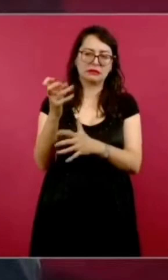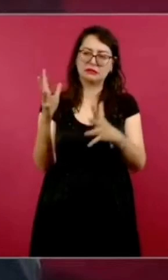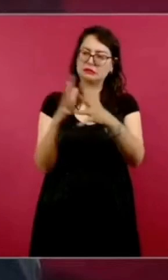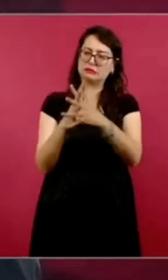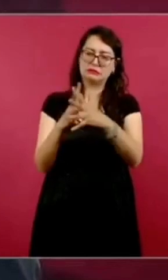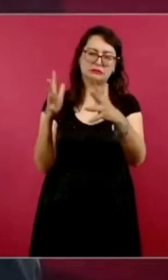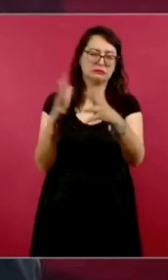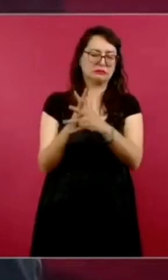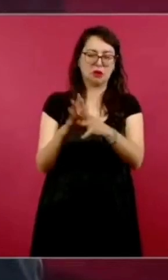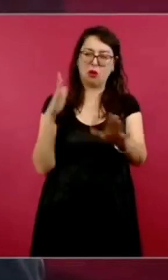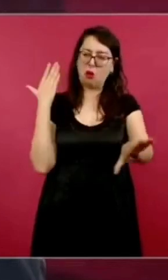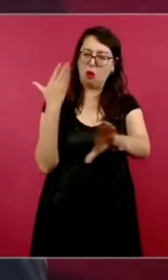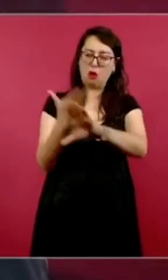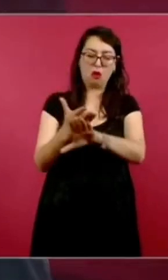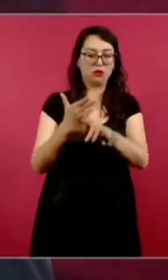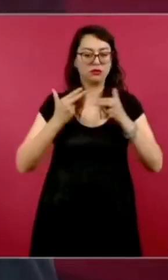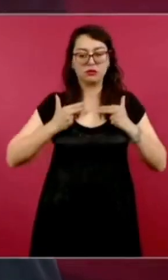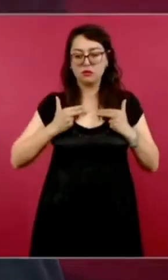inhumana,